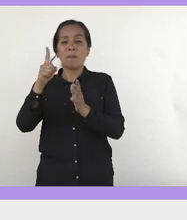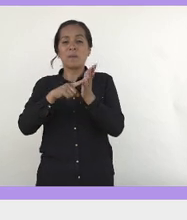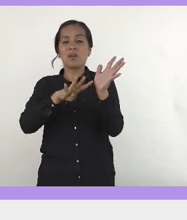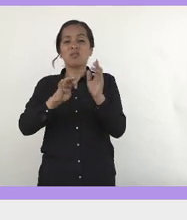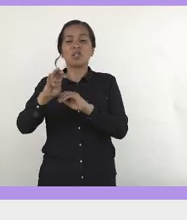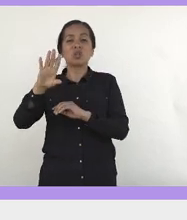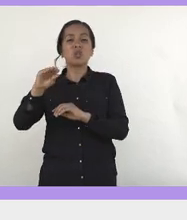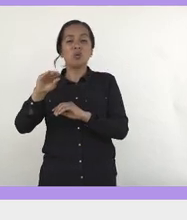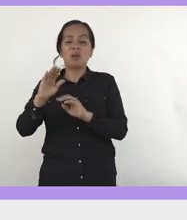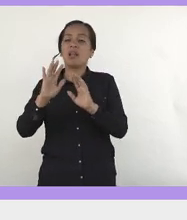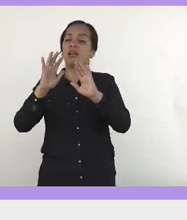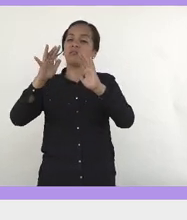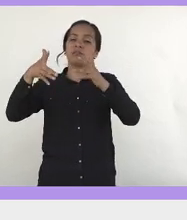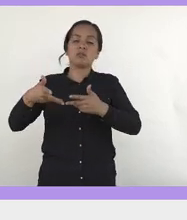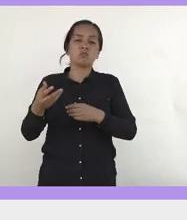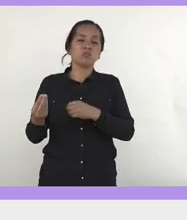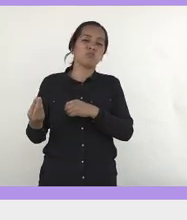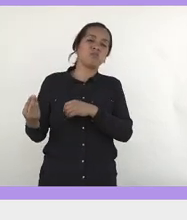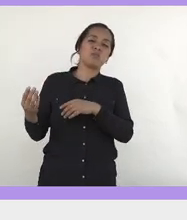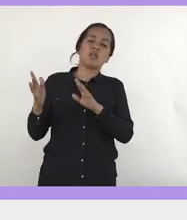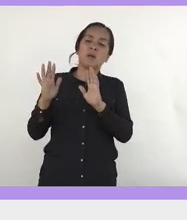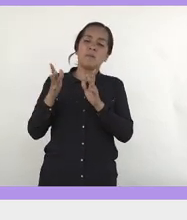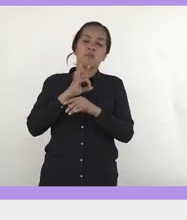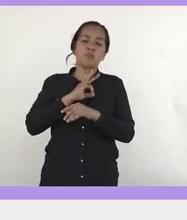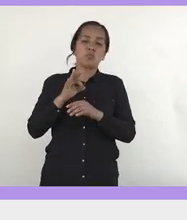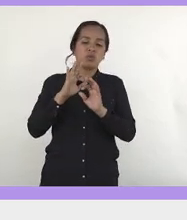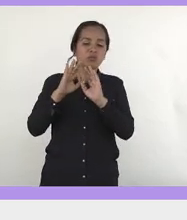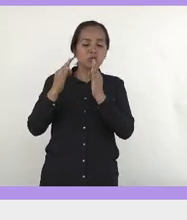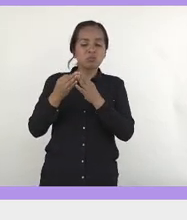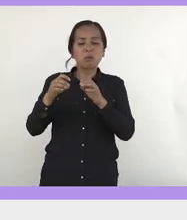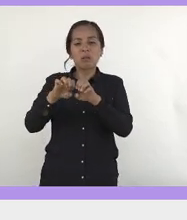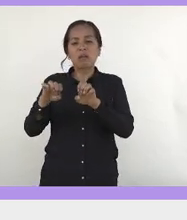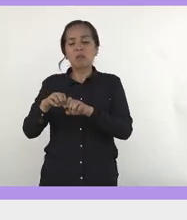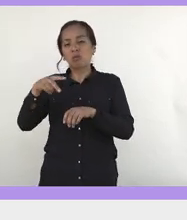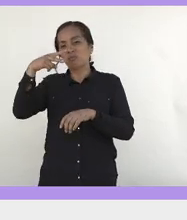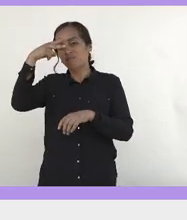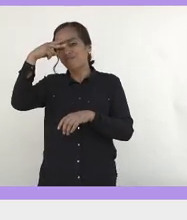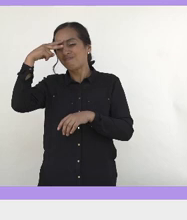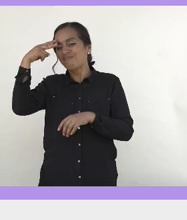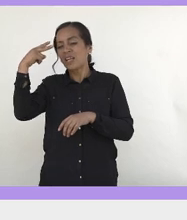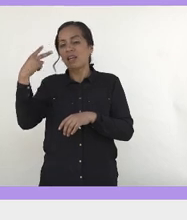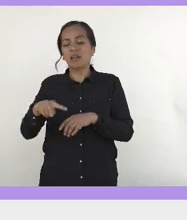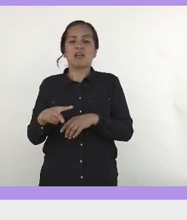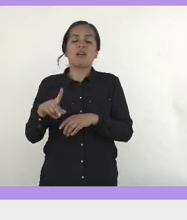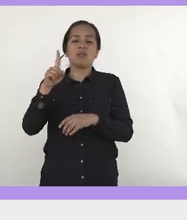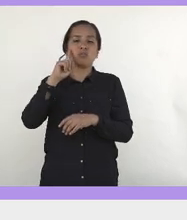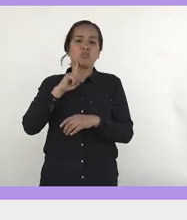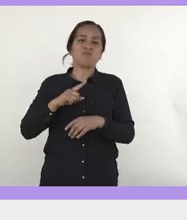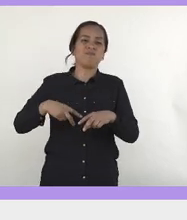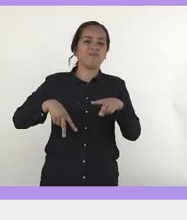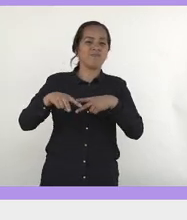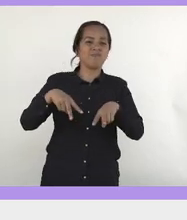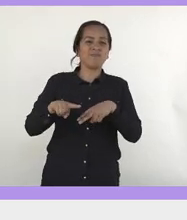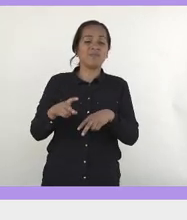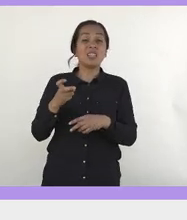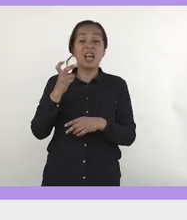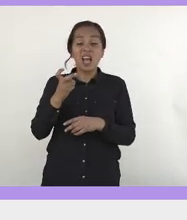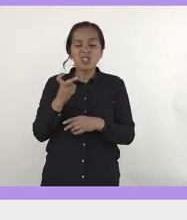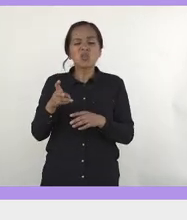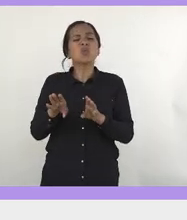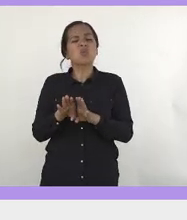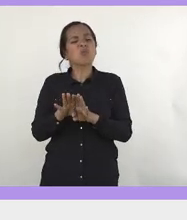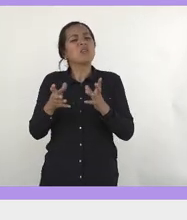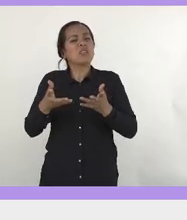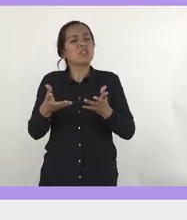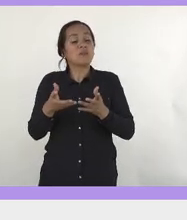formalmente una selección femenina. Y eso no se logró peleándonos, eso se logró